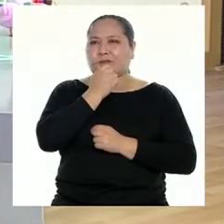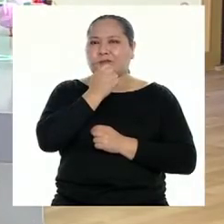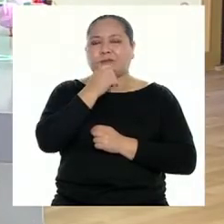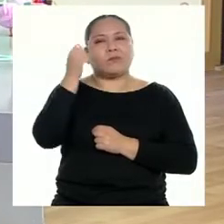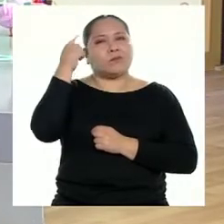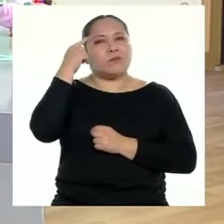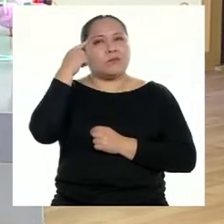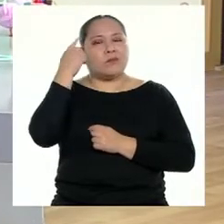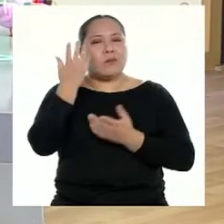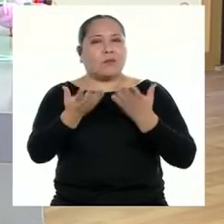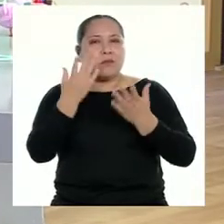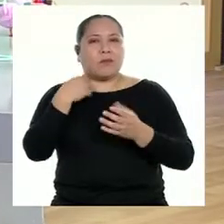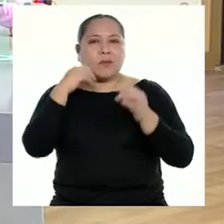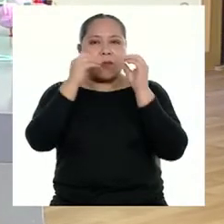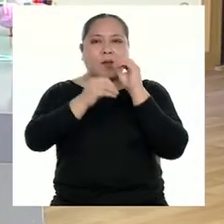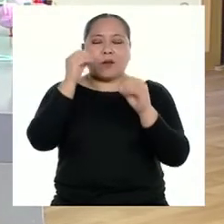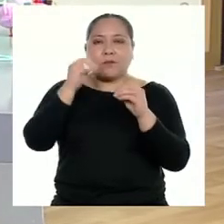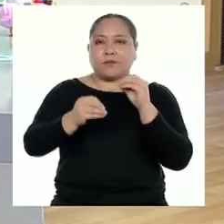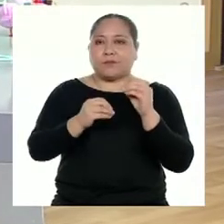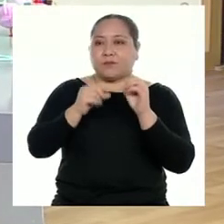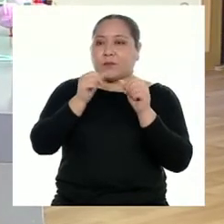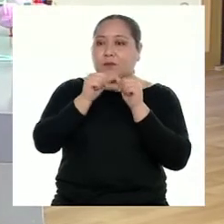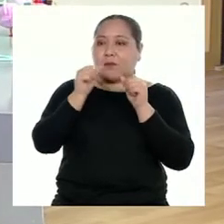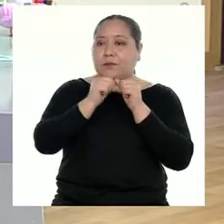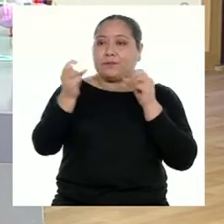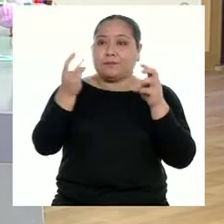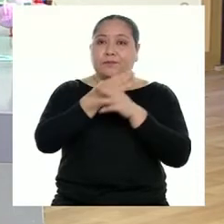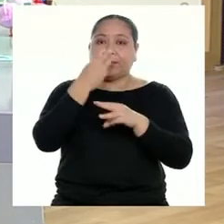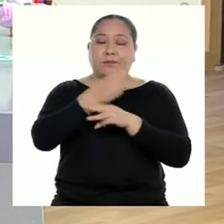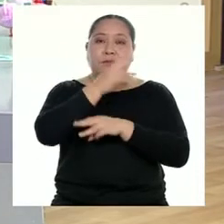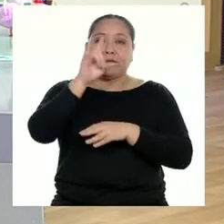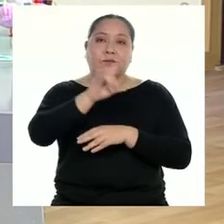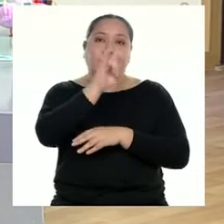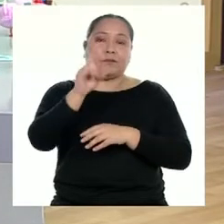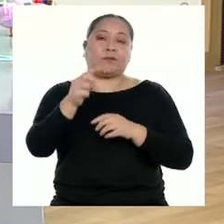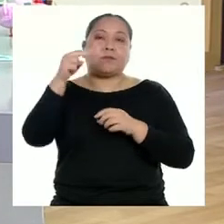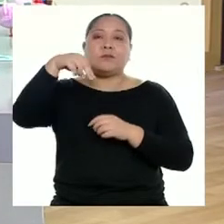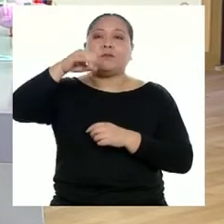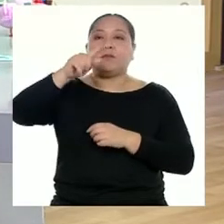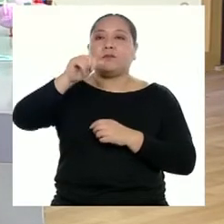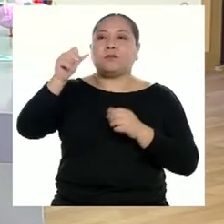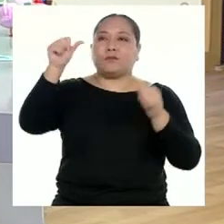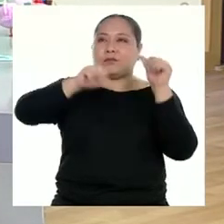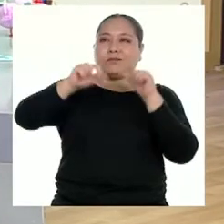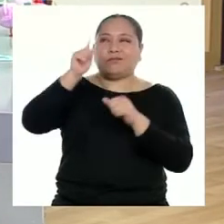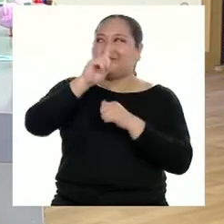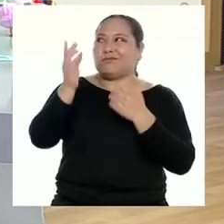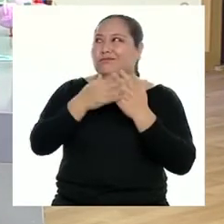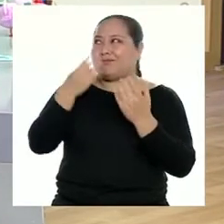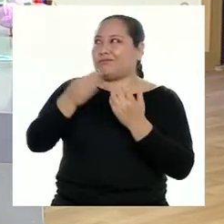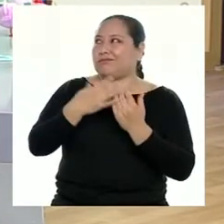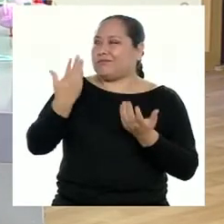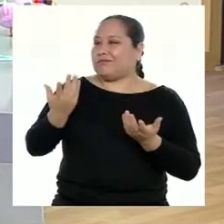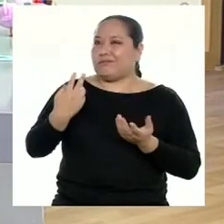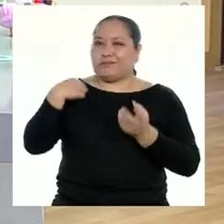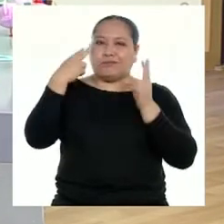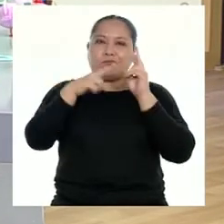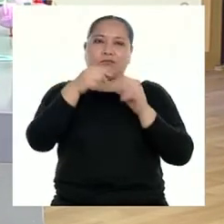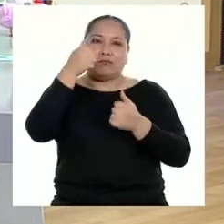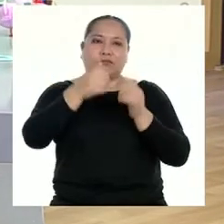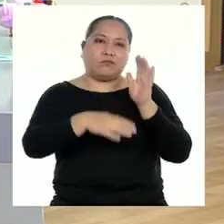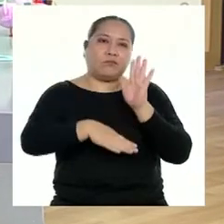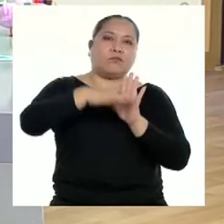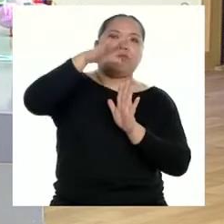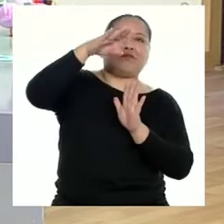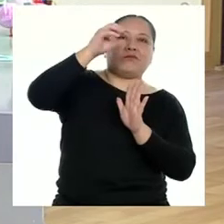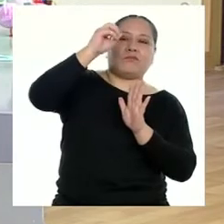Pensaba que cuando ponemos expresiones matemáticas usando la notación científica no es fácil darse cuenta cuál es mayor o